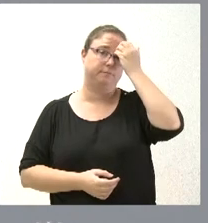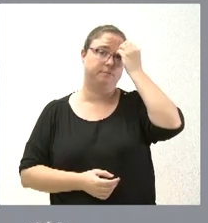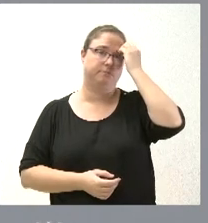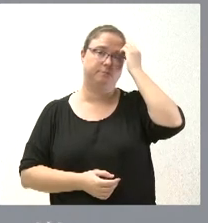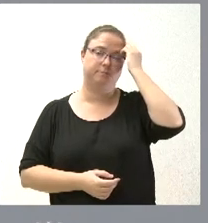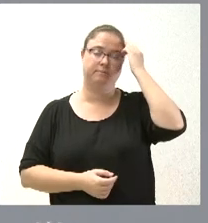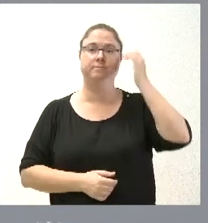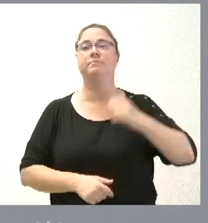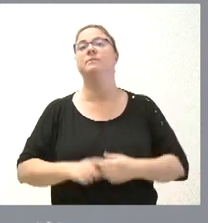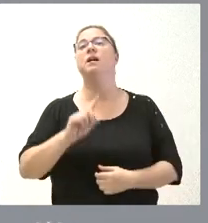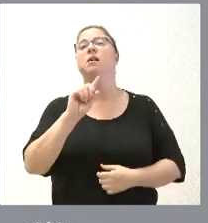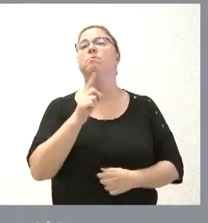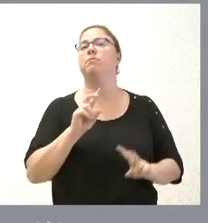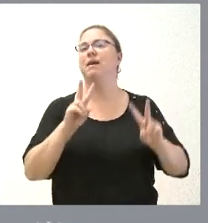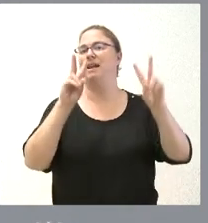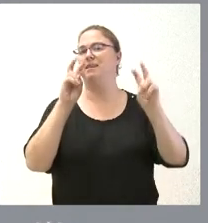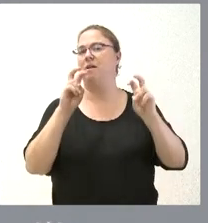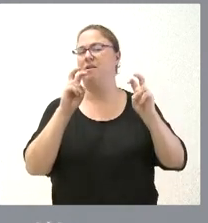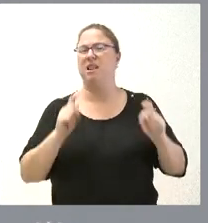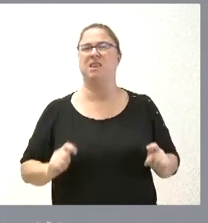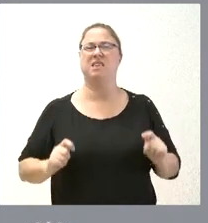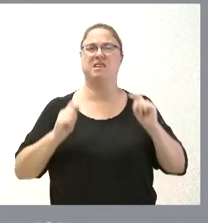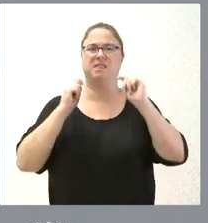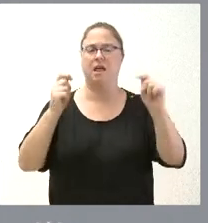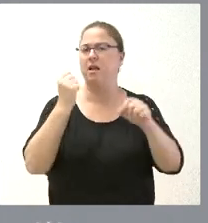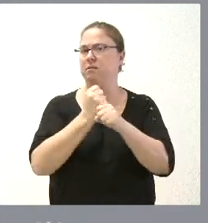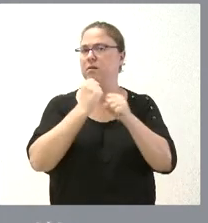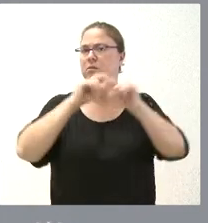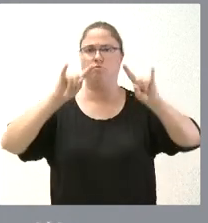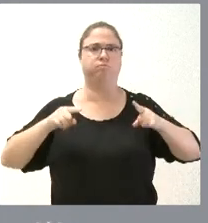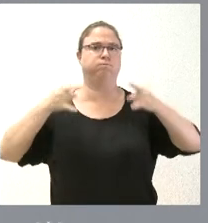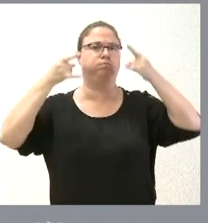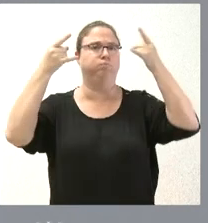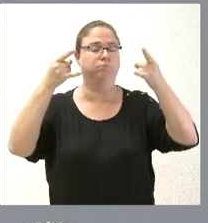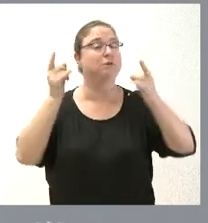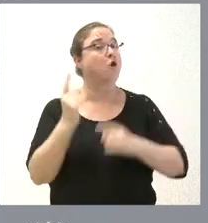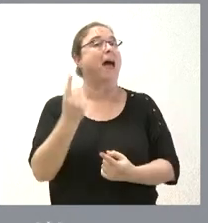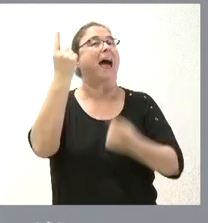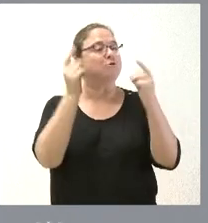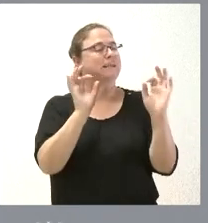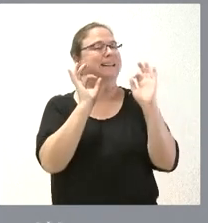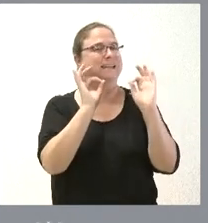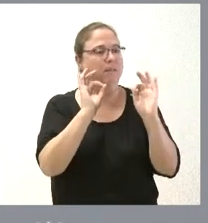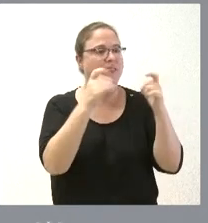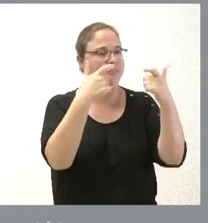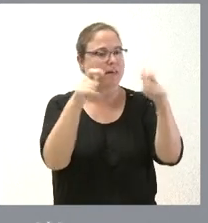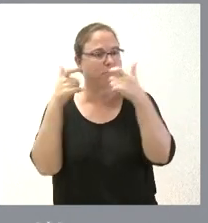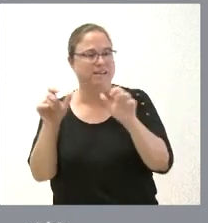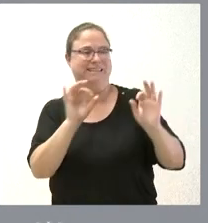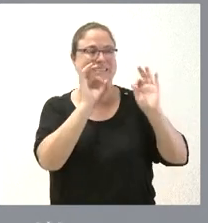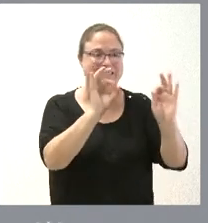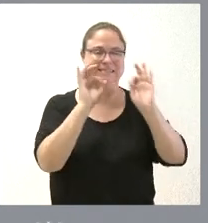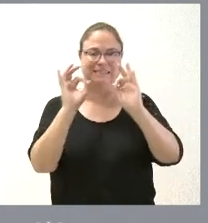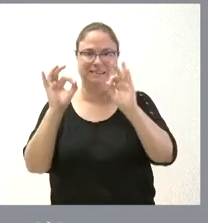Sobre el primer aspecto, no se trata de sobrecargar a todos los empleados públicos, sino especializar a algunos empleados públicos en cada departamento para que puedan tener